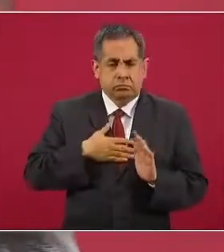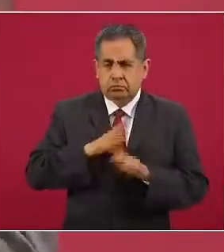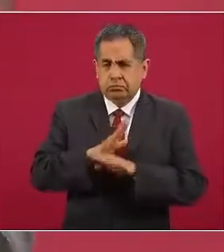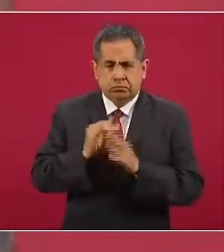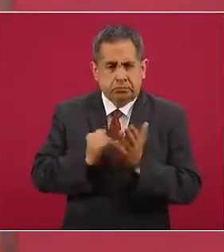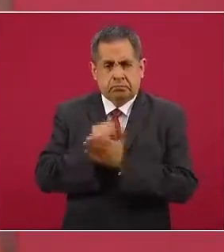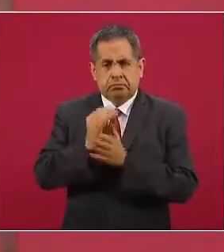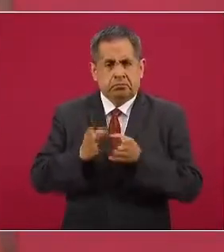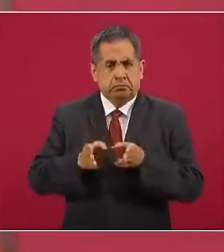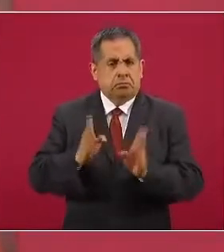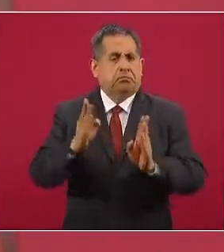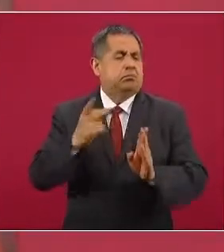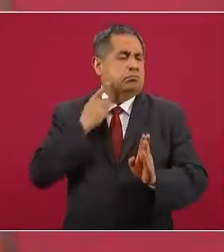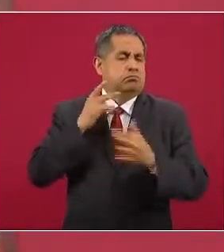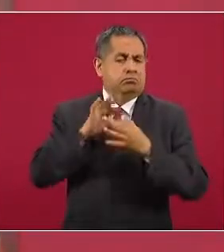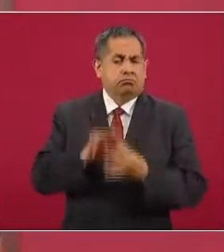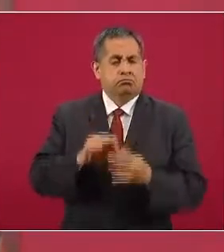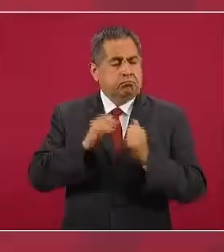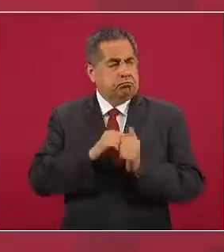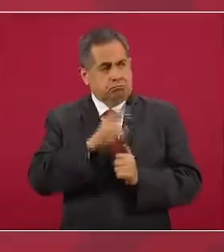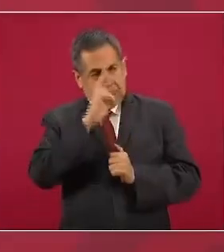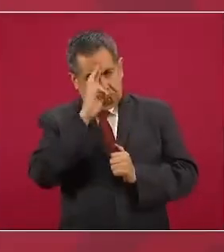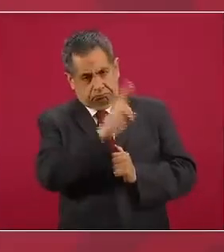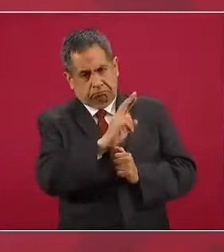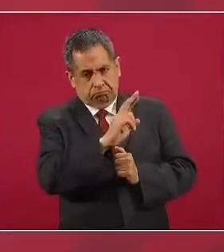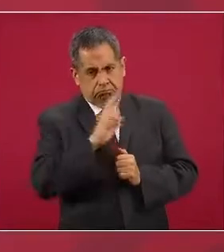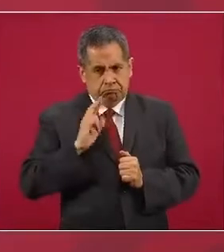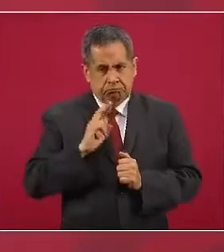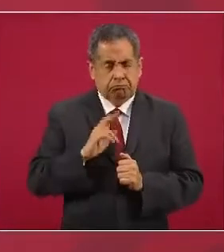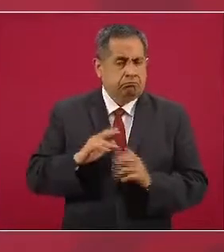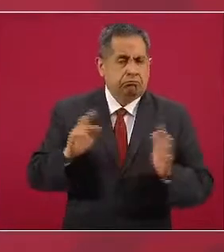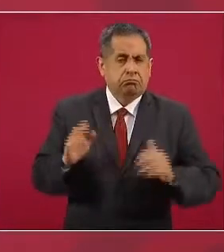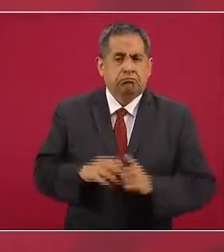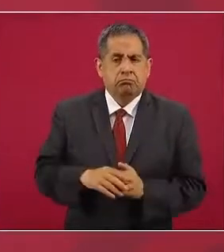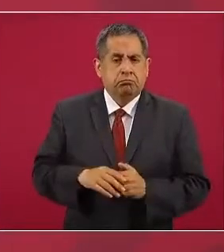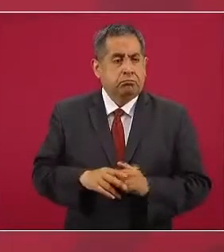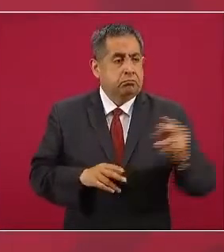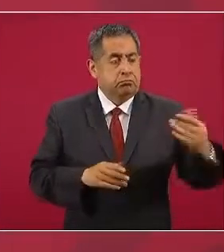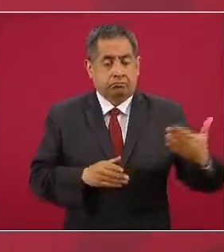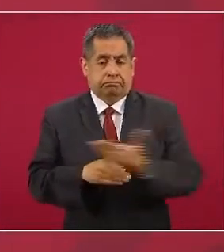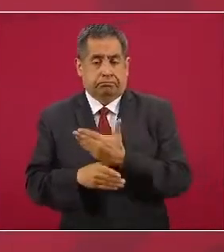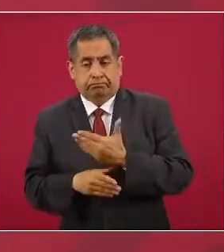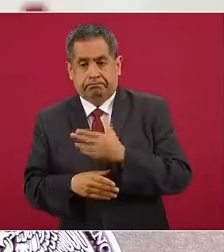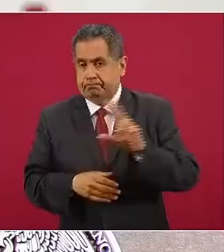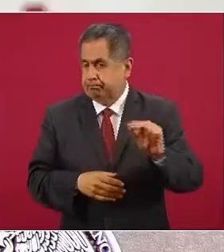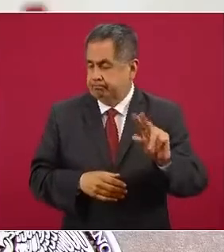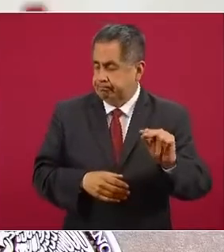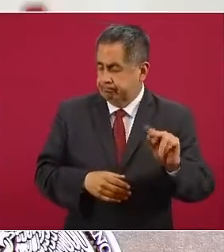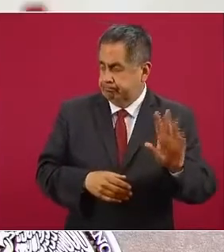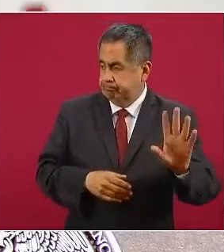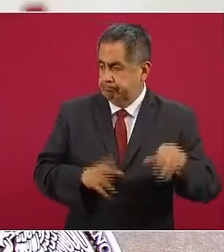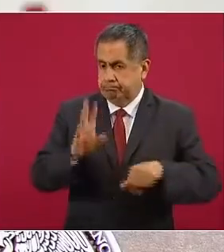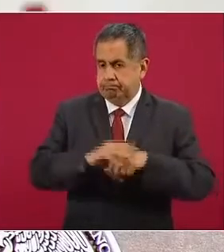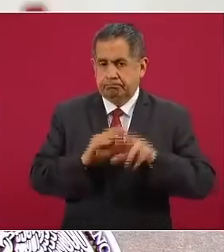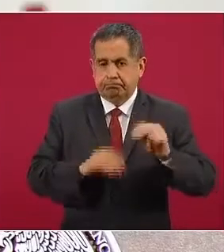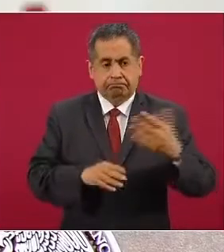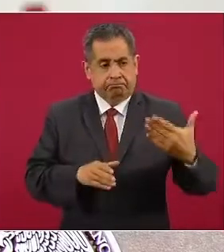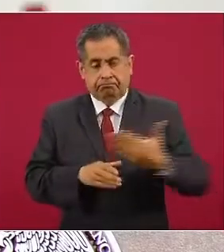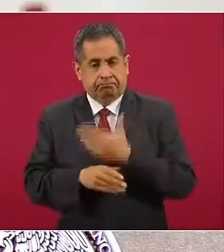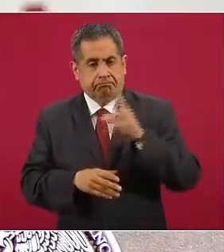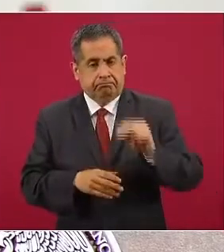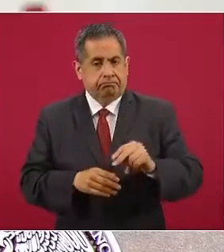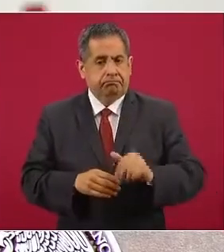definida una política de respeto, no permitiríamos, eso sí,